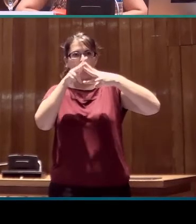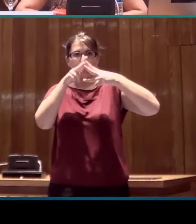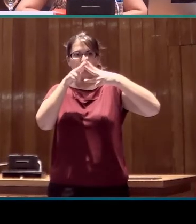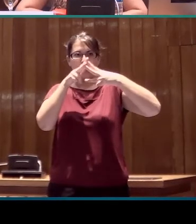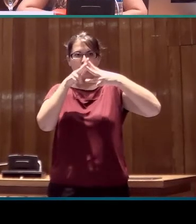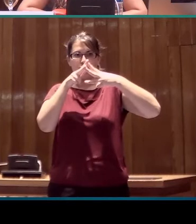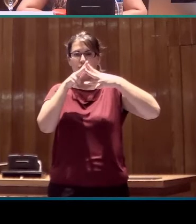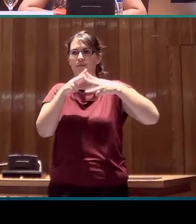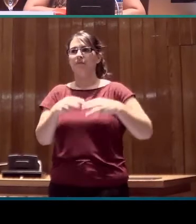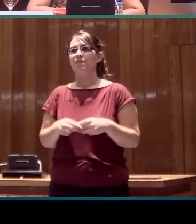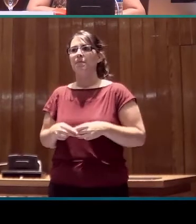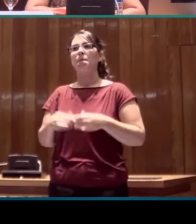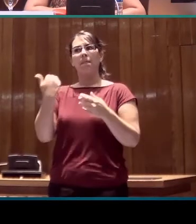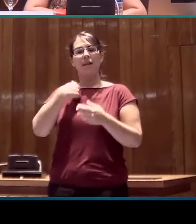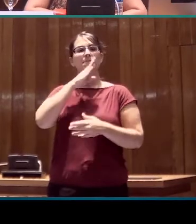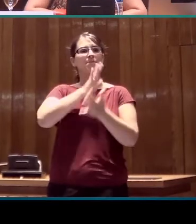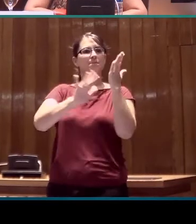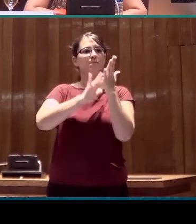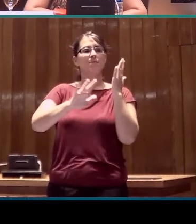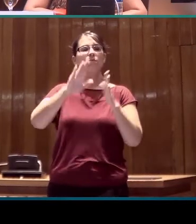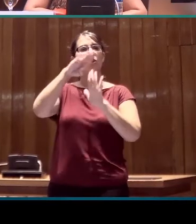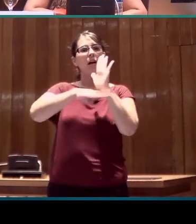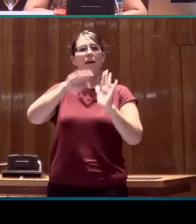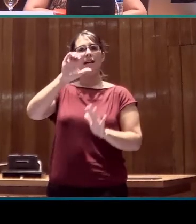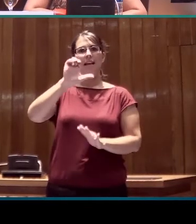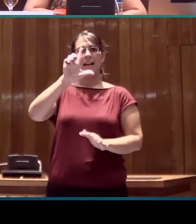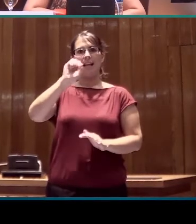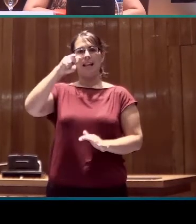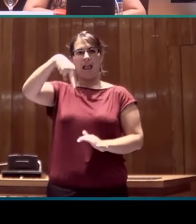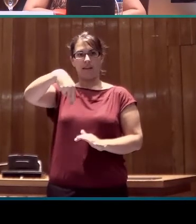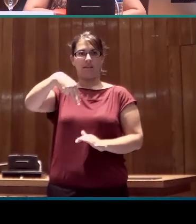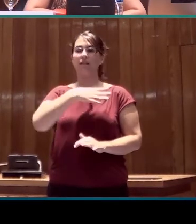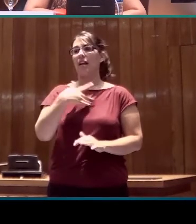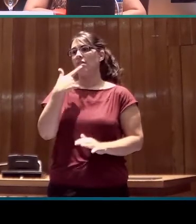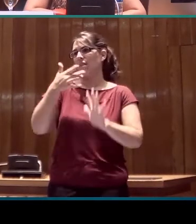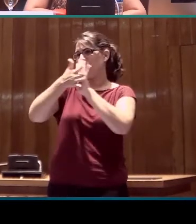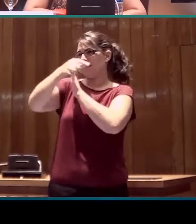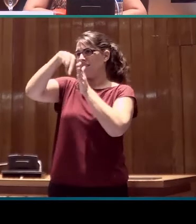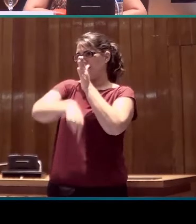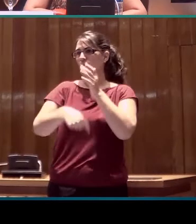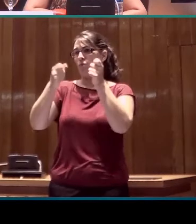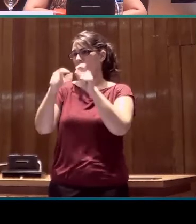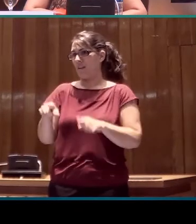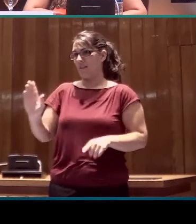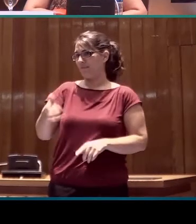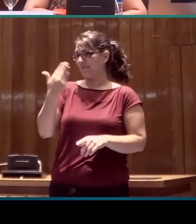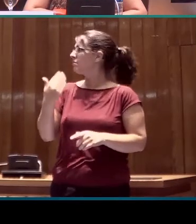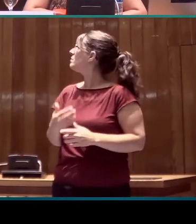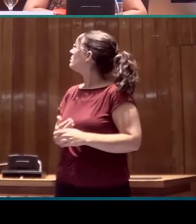ya se ha hablado de ELAN, por lo tanto, puedo pasar un poco rápidamente por esta diapositiva,